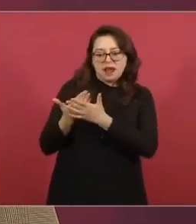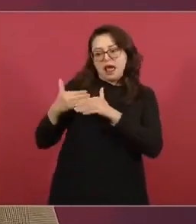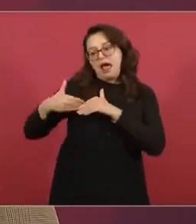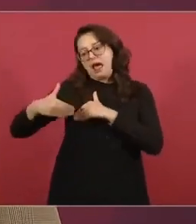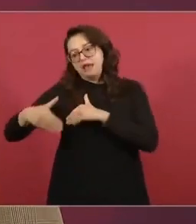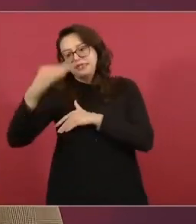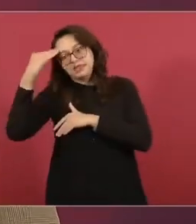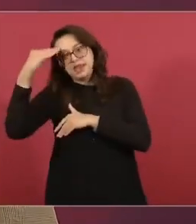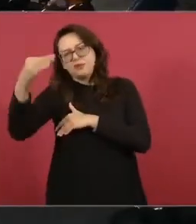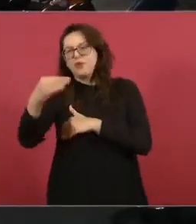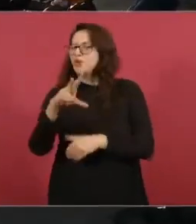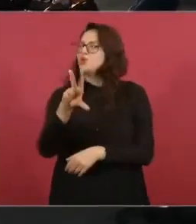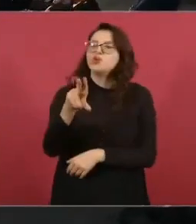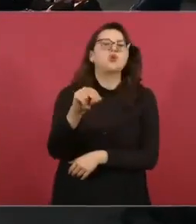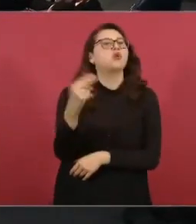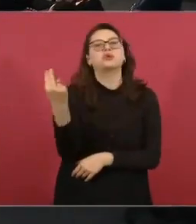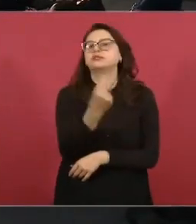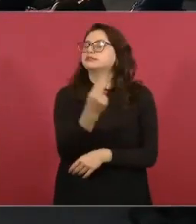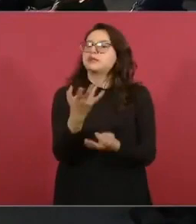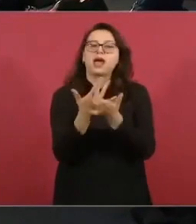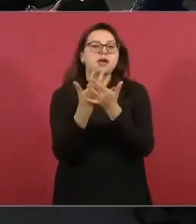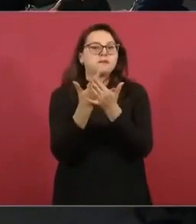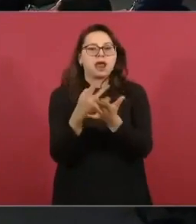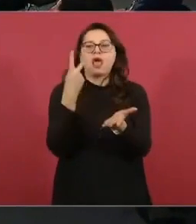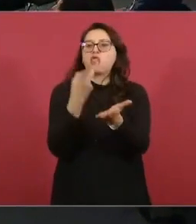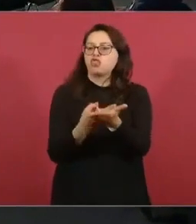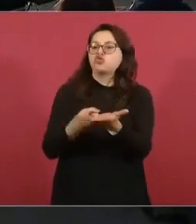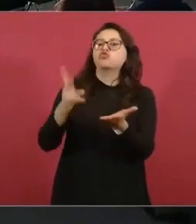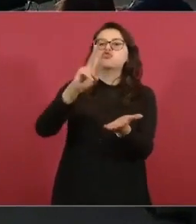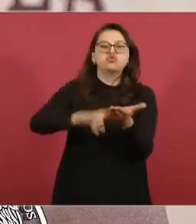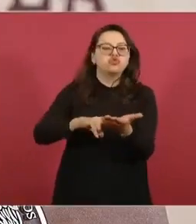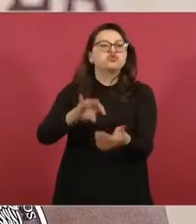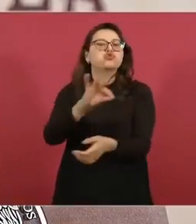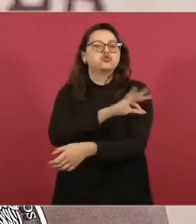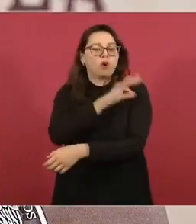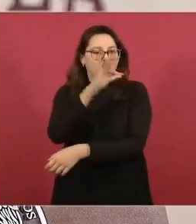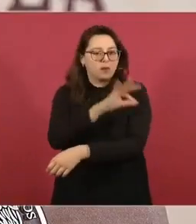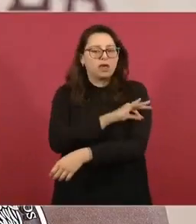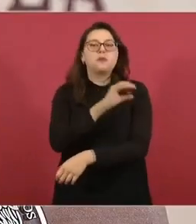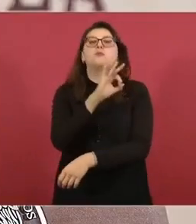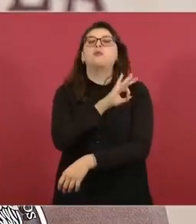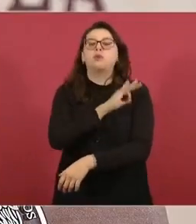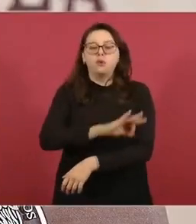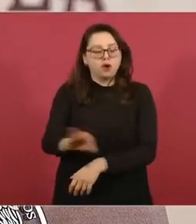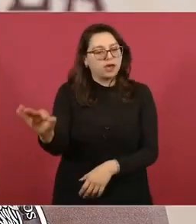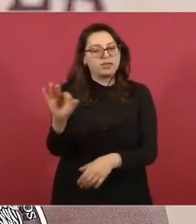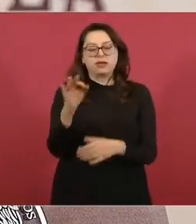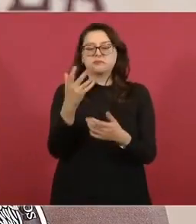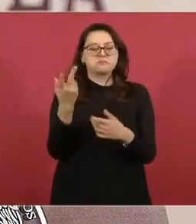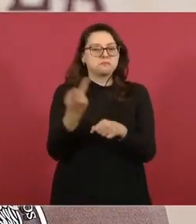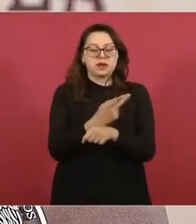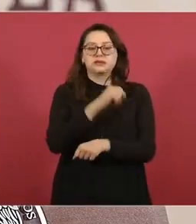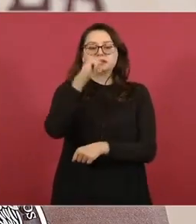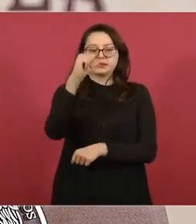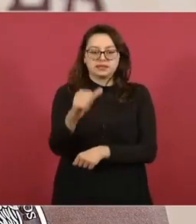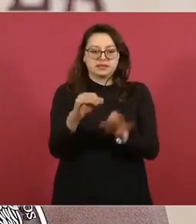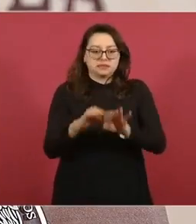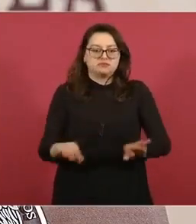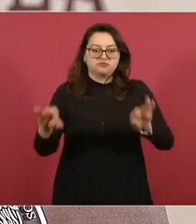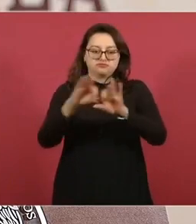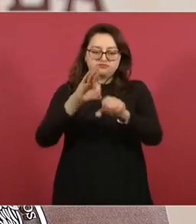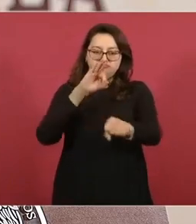pedimos también que vayan a los centros de salud para que se vacunen también de COVID que es importante la protección de ambas